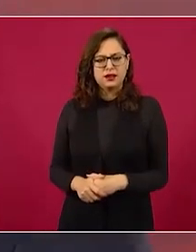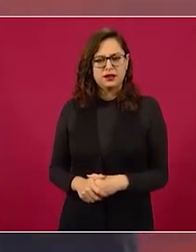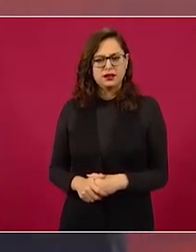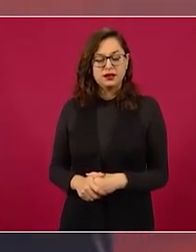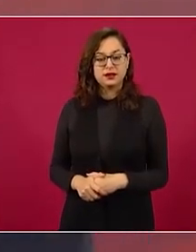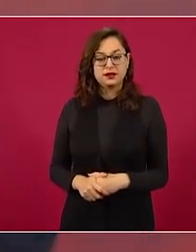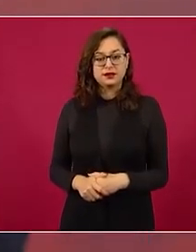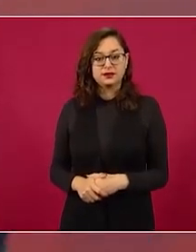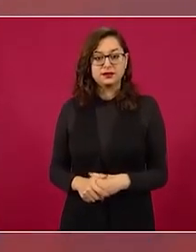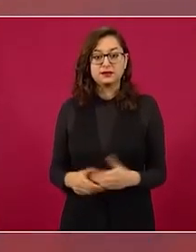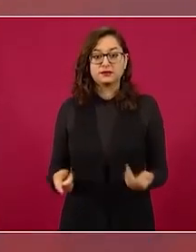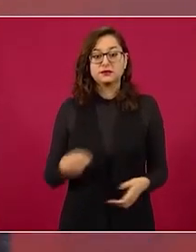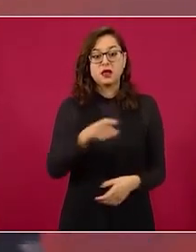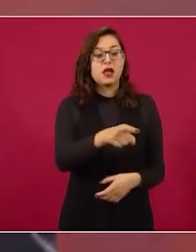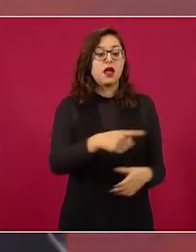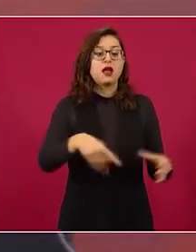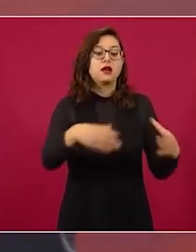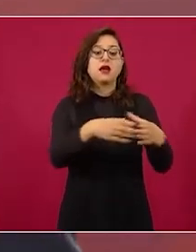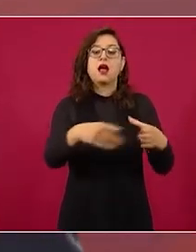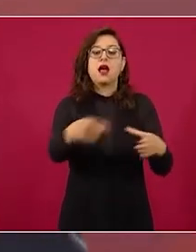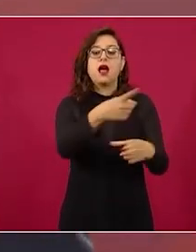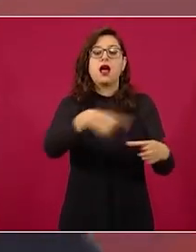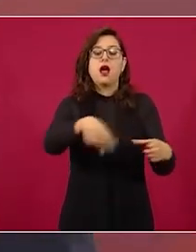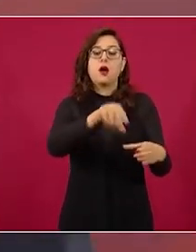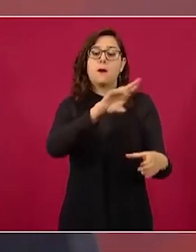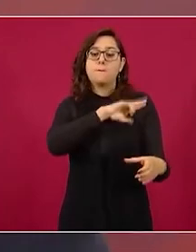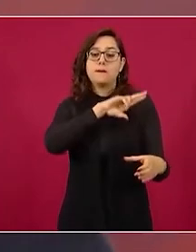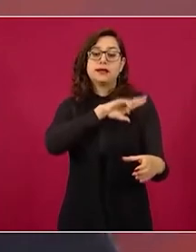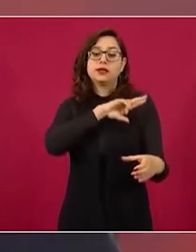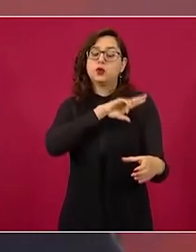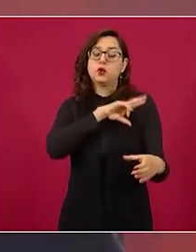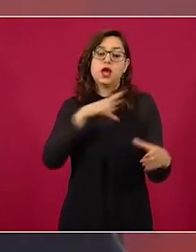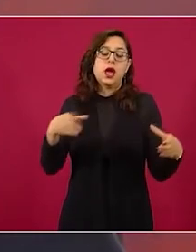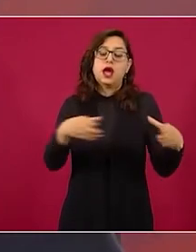son privados no